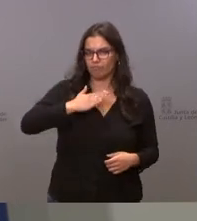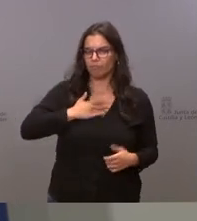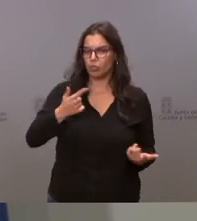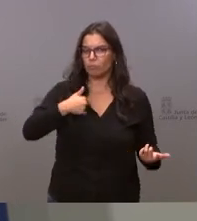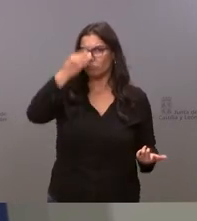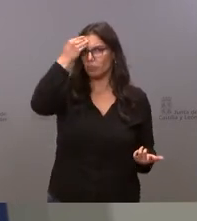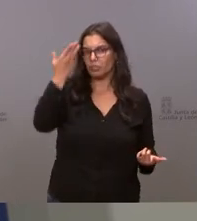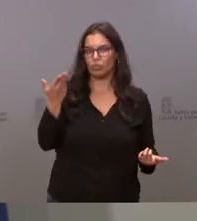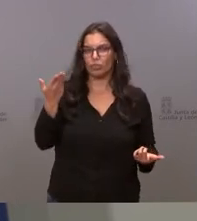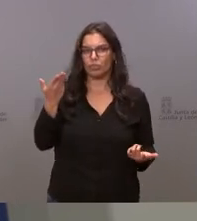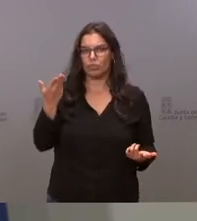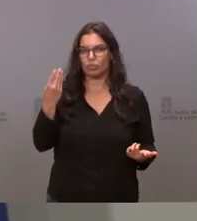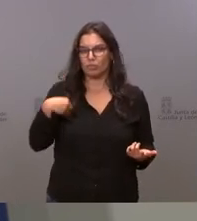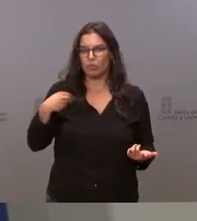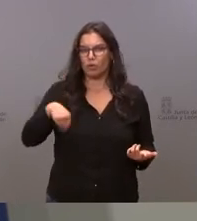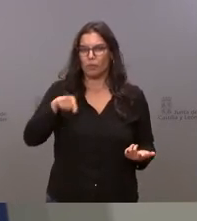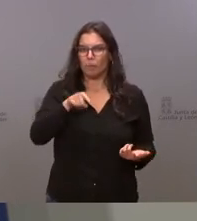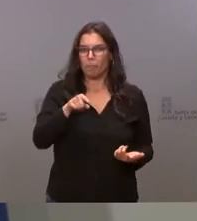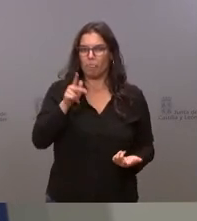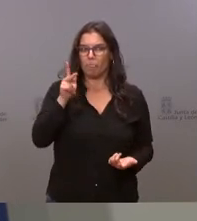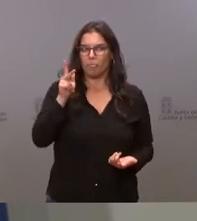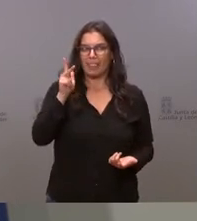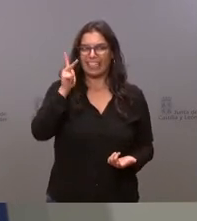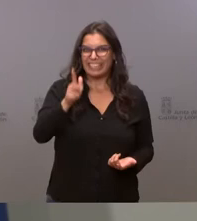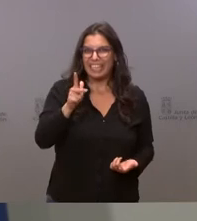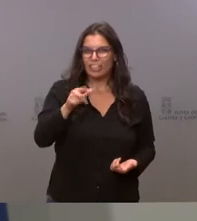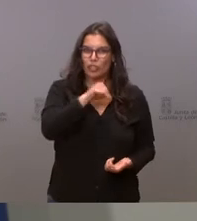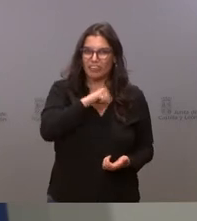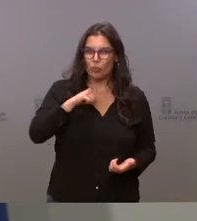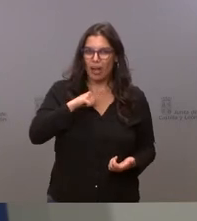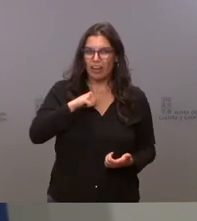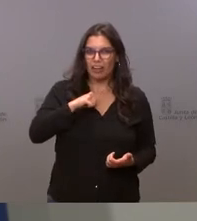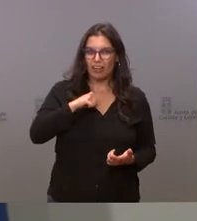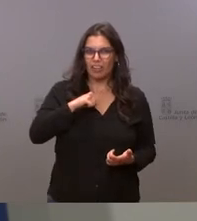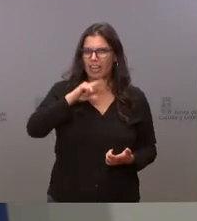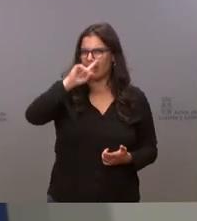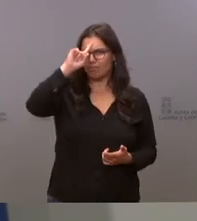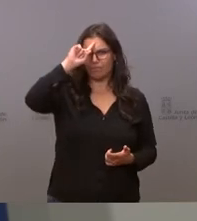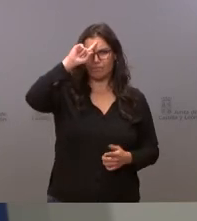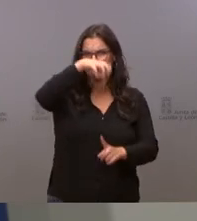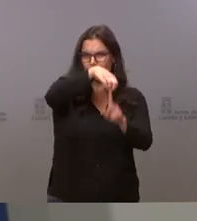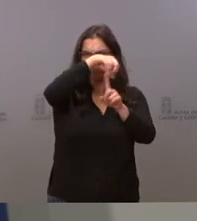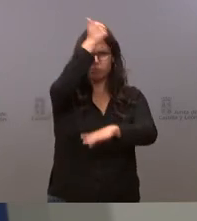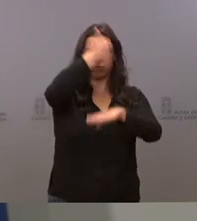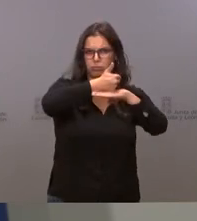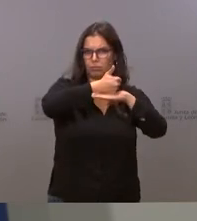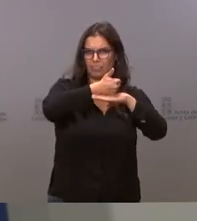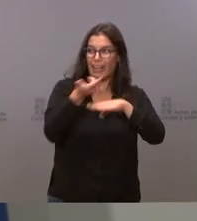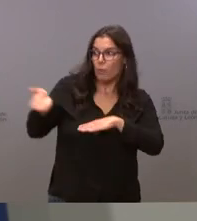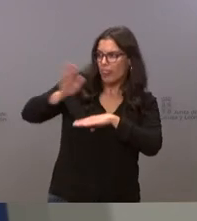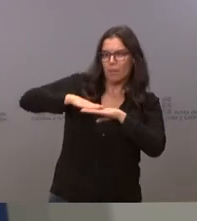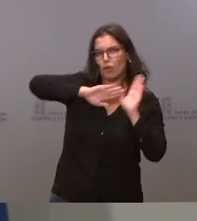ninguna cosa que esté por encima de los derechos individuales y de los derechos fundamentales de todos los ciudadanos